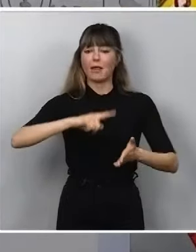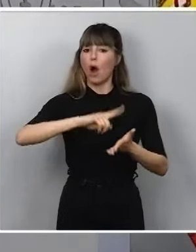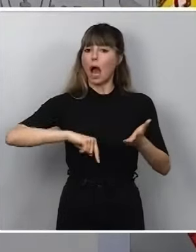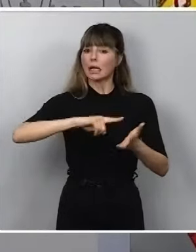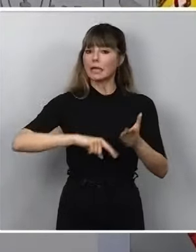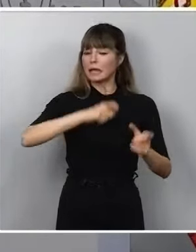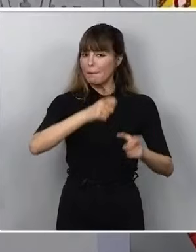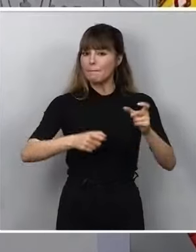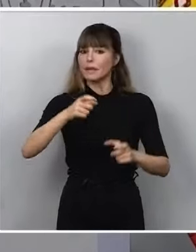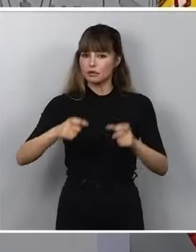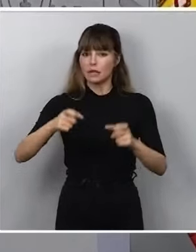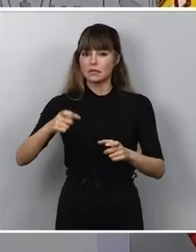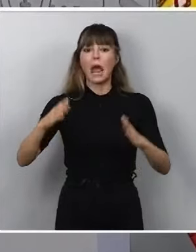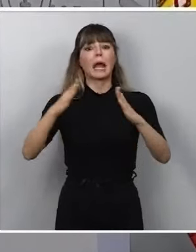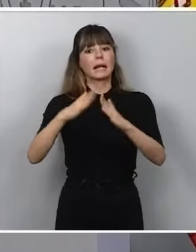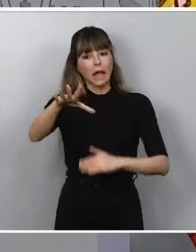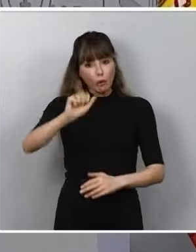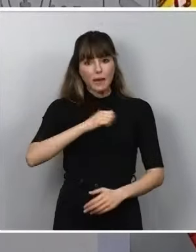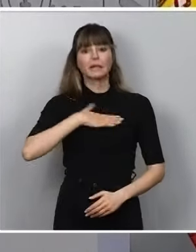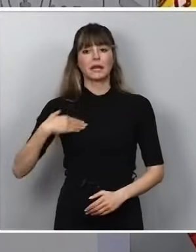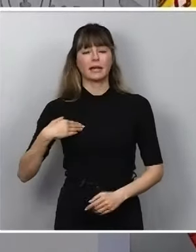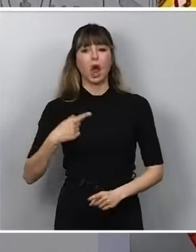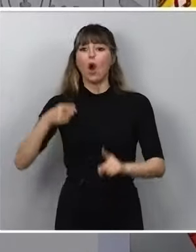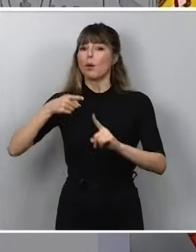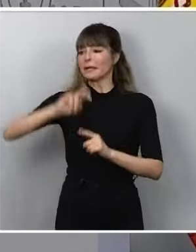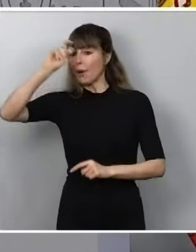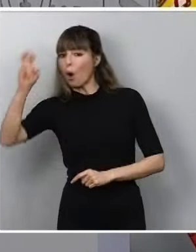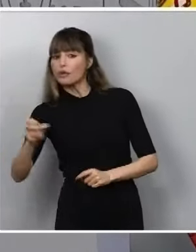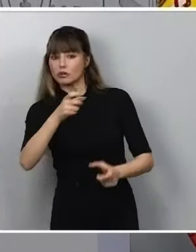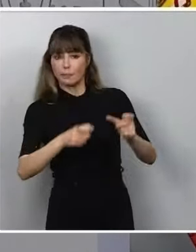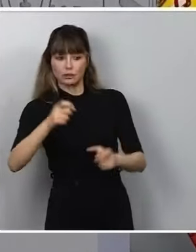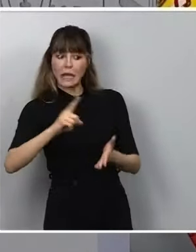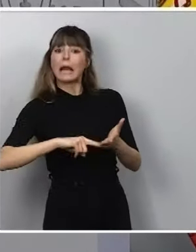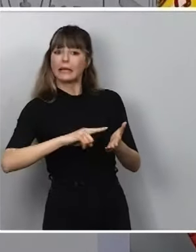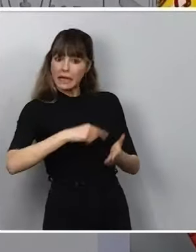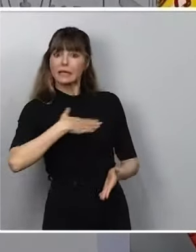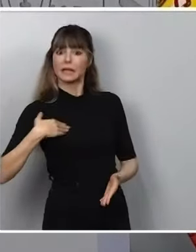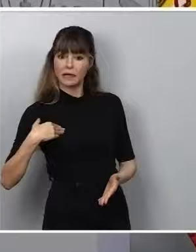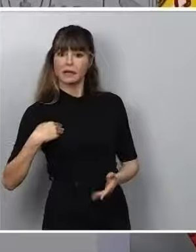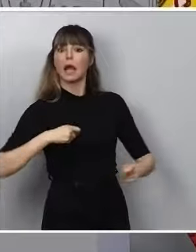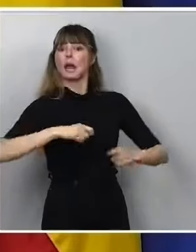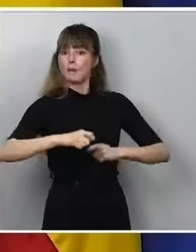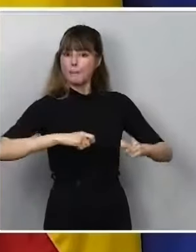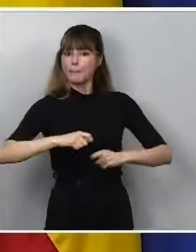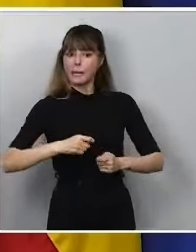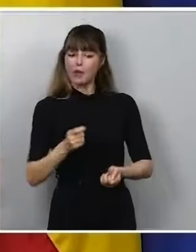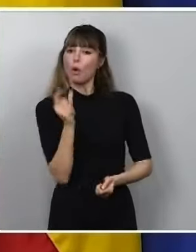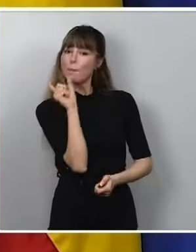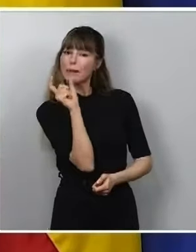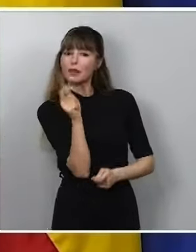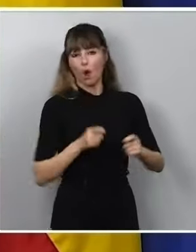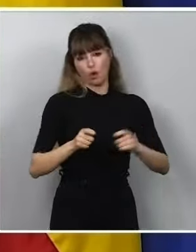a personas que desean adquirir una vivienda para que otros que desean ese alquiler y que necesitan que el mercado controle esos precios